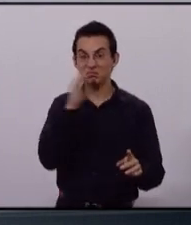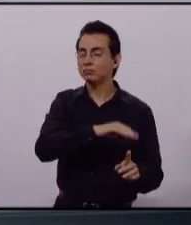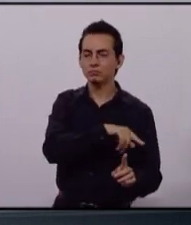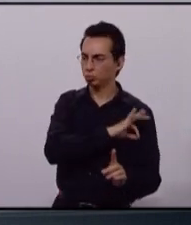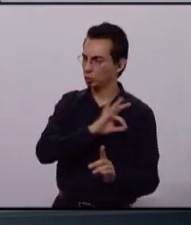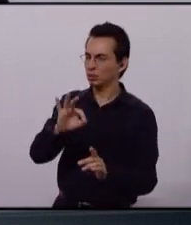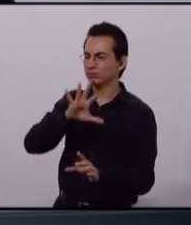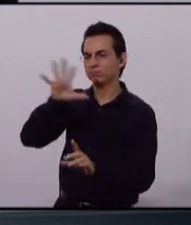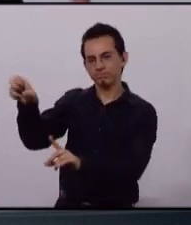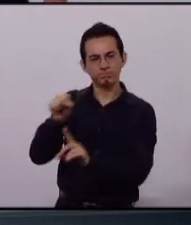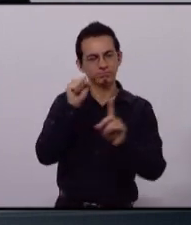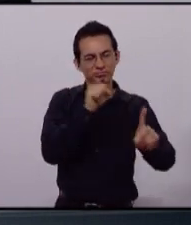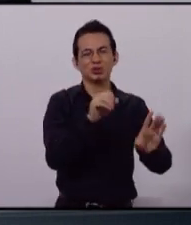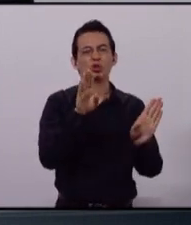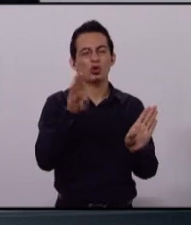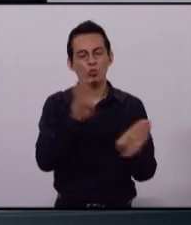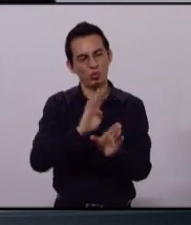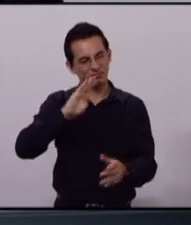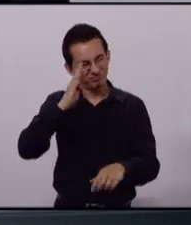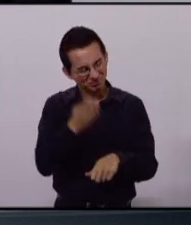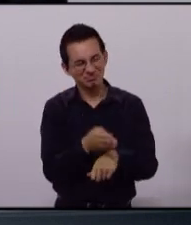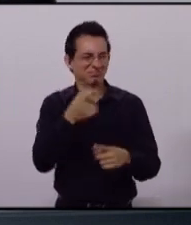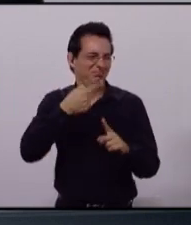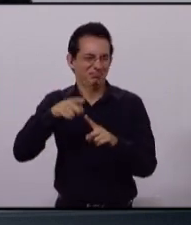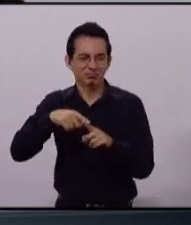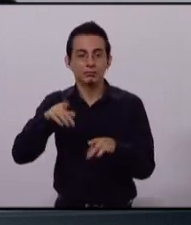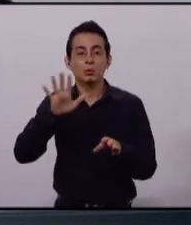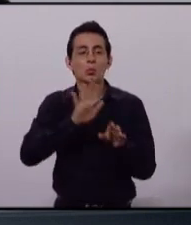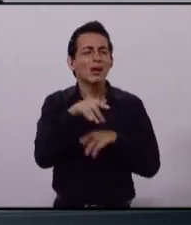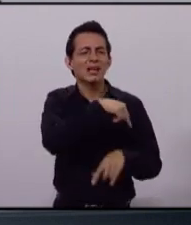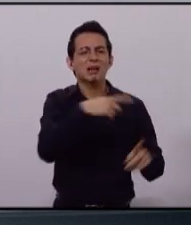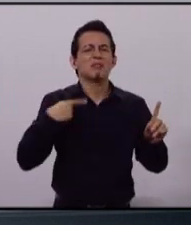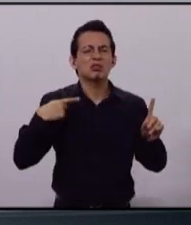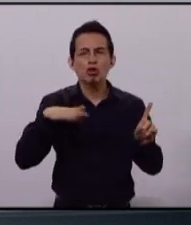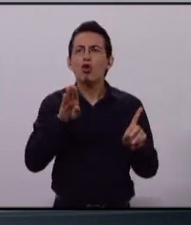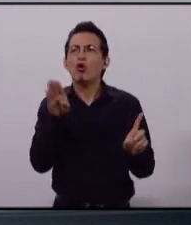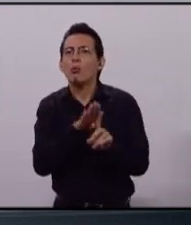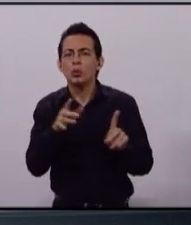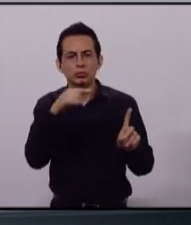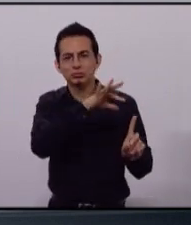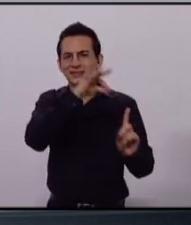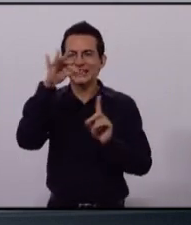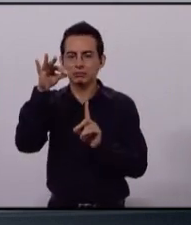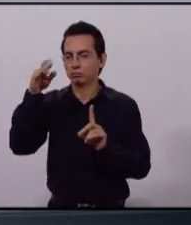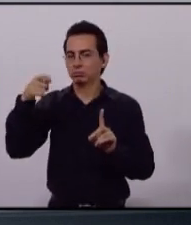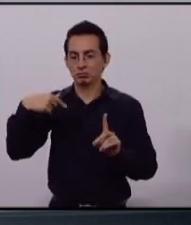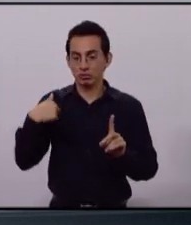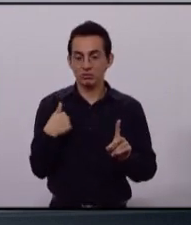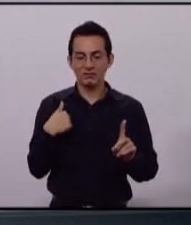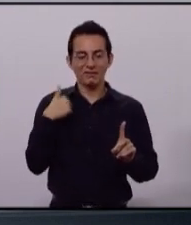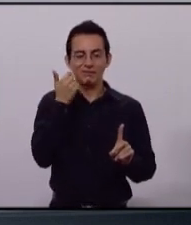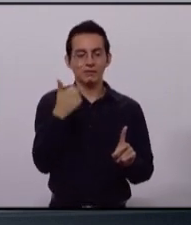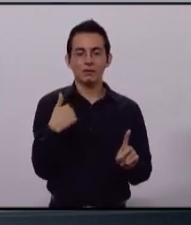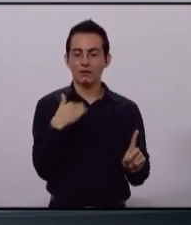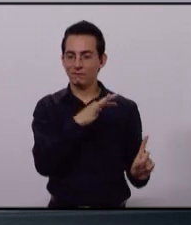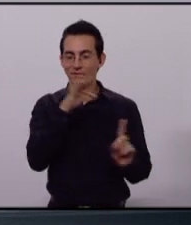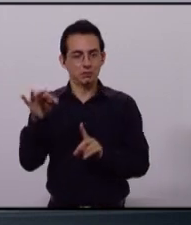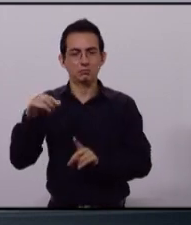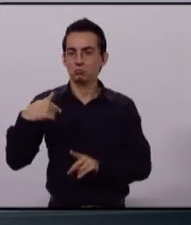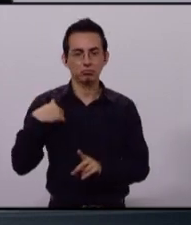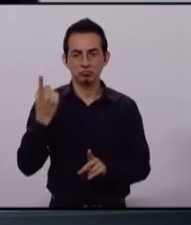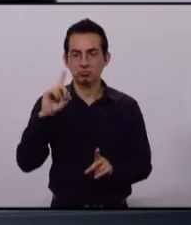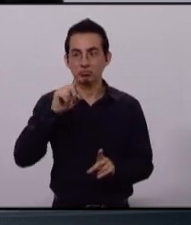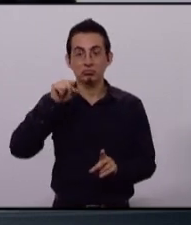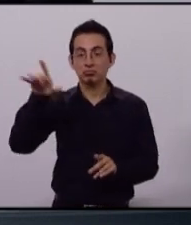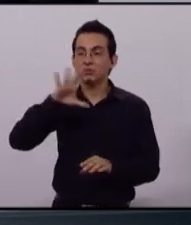y para darle la autonomía necesaria, va a ser elegido por un consejo de especialistas, y que no dependerá de mí el trabajo y tampoco lo podré